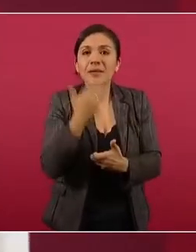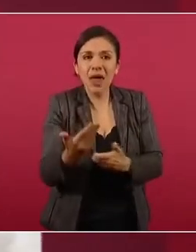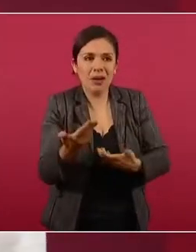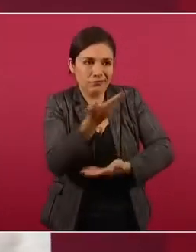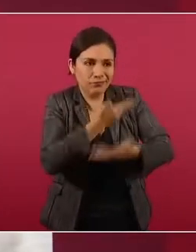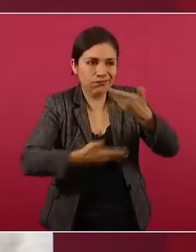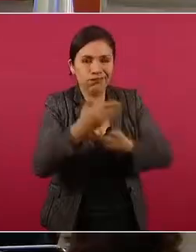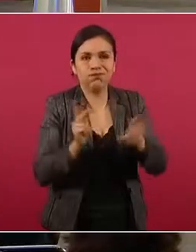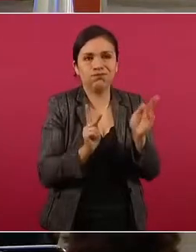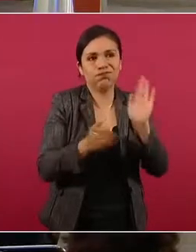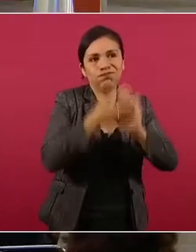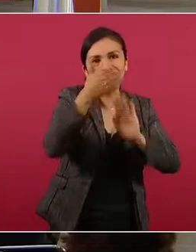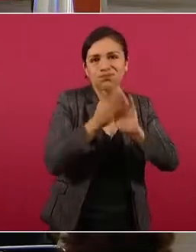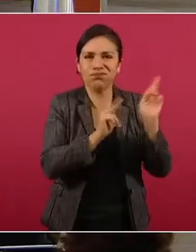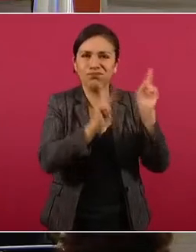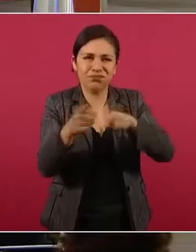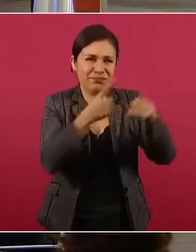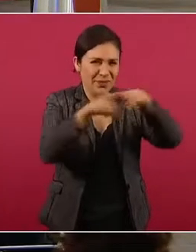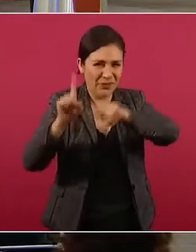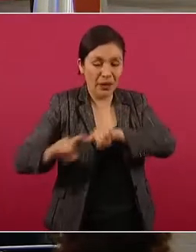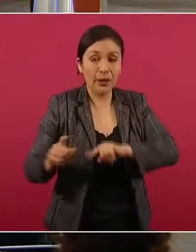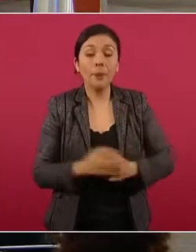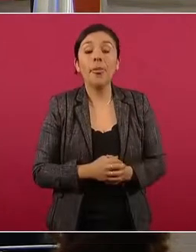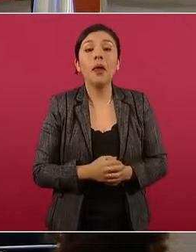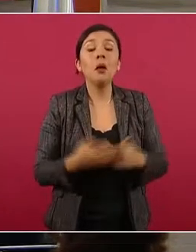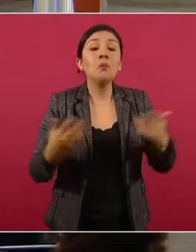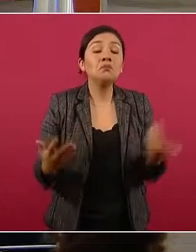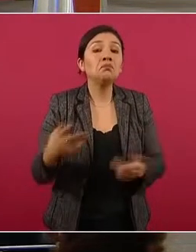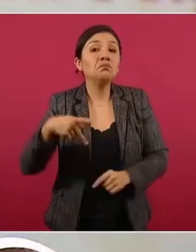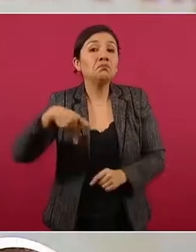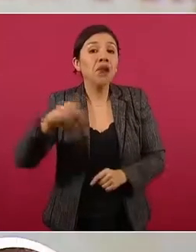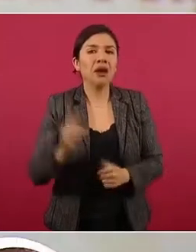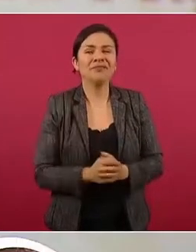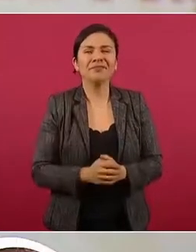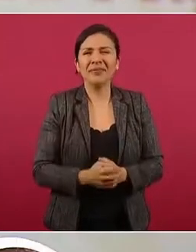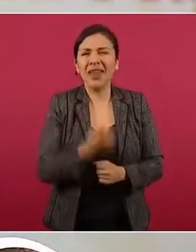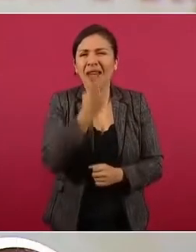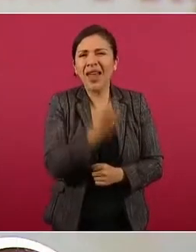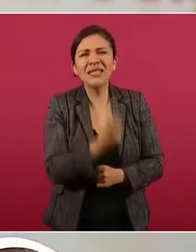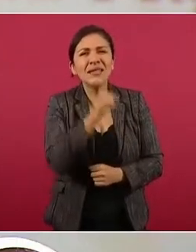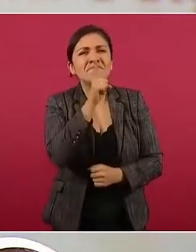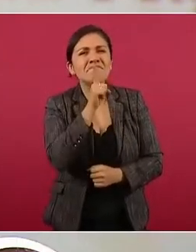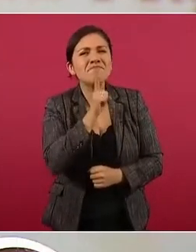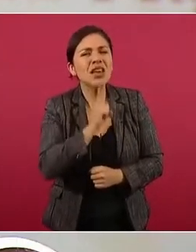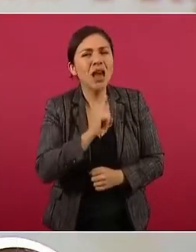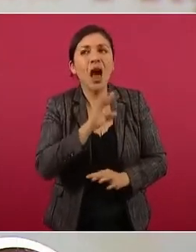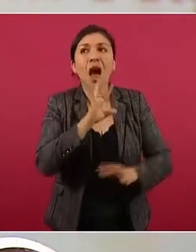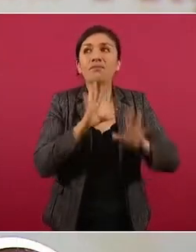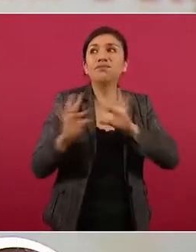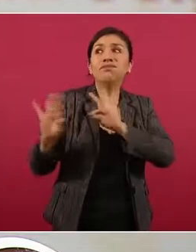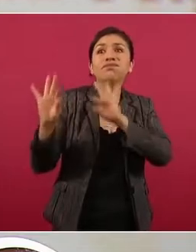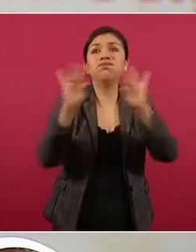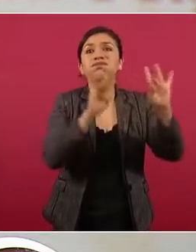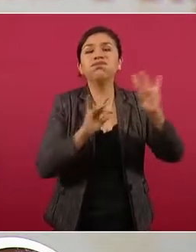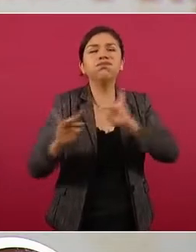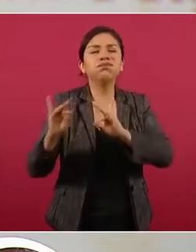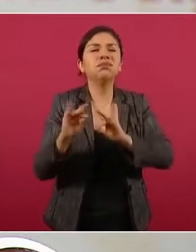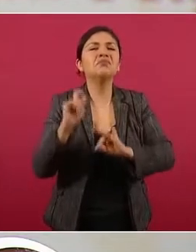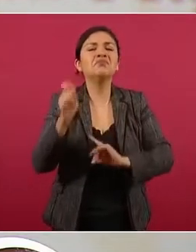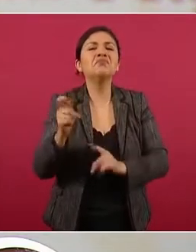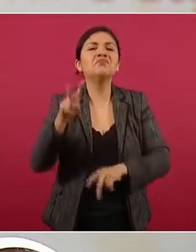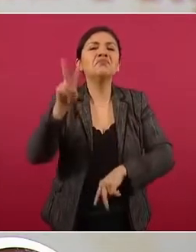parte de las obras. Sin embargo, cuando la mentira canta, el periodismo muere.